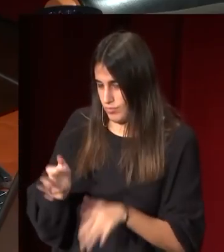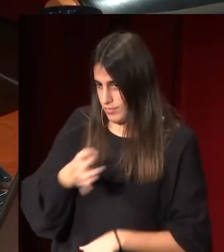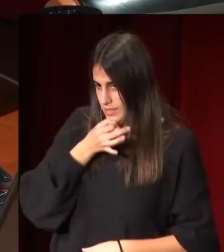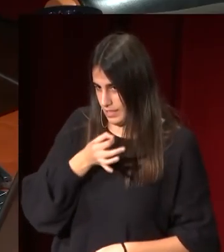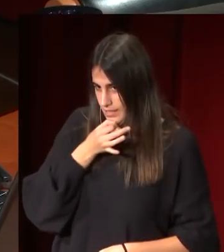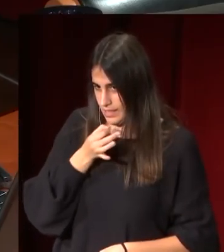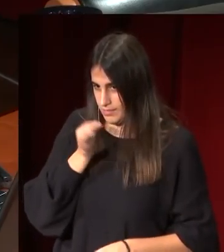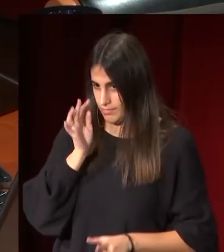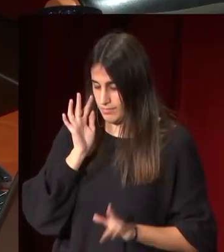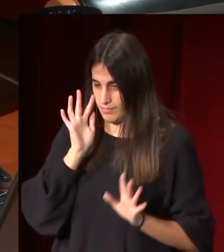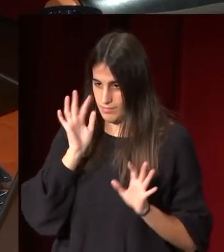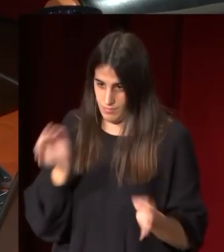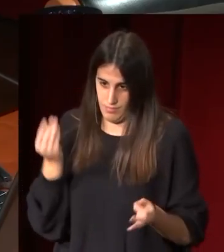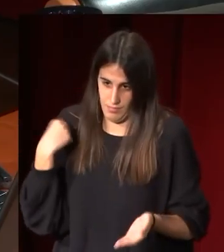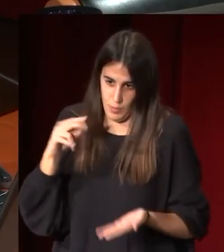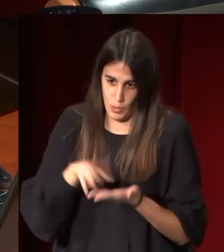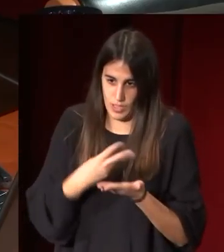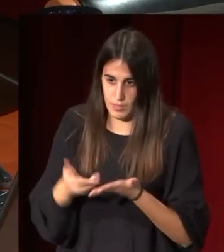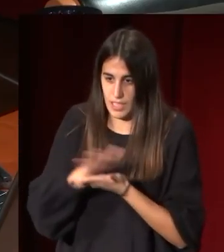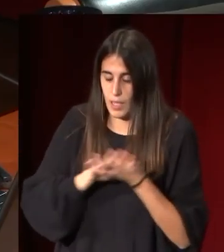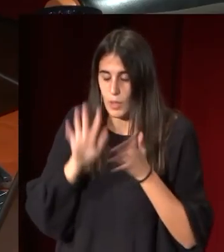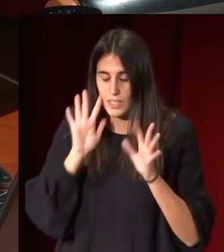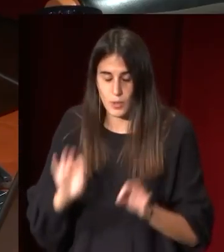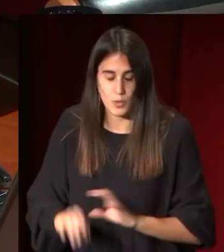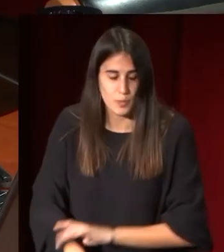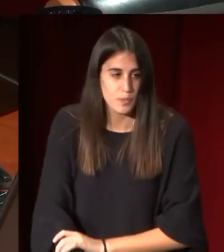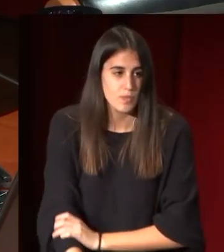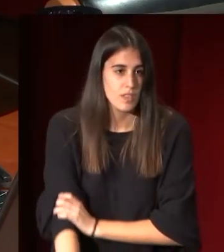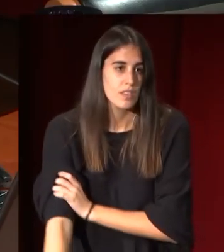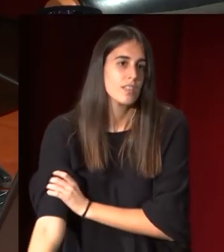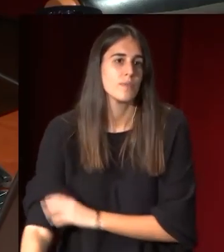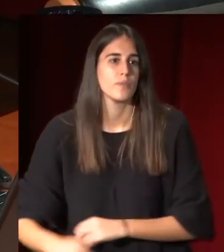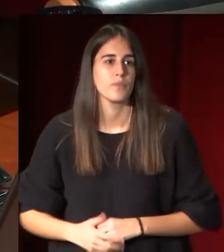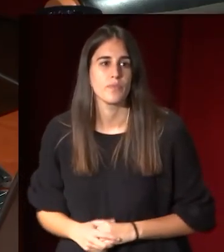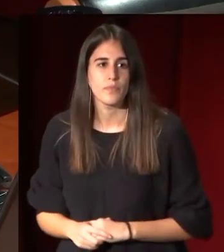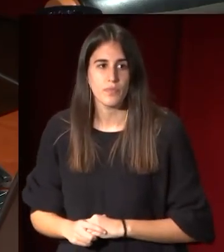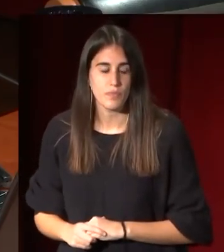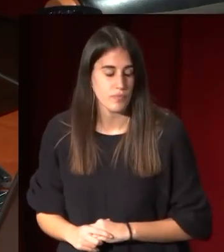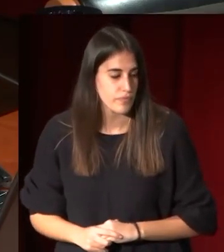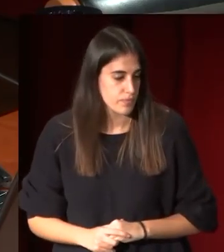como intérpretes de la lengua de signos. Bueno, pues